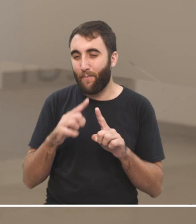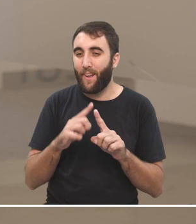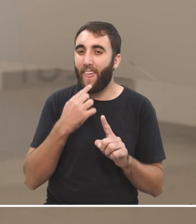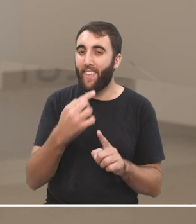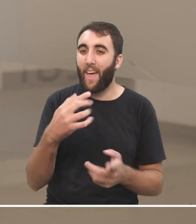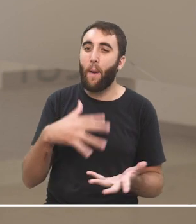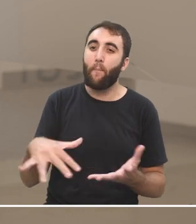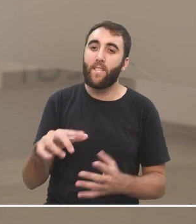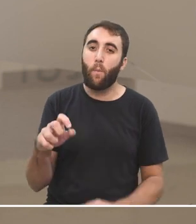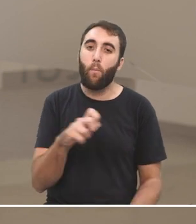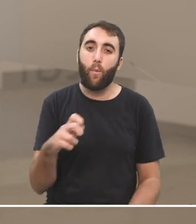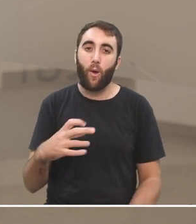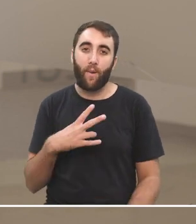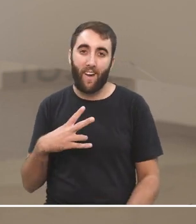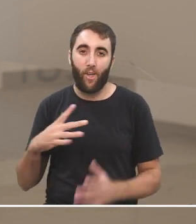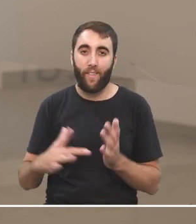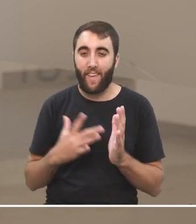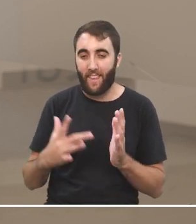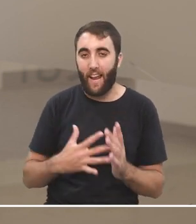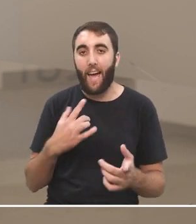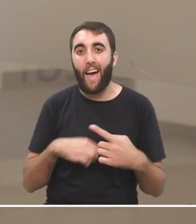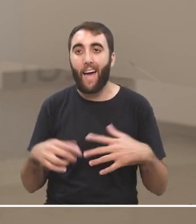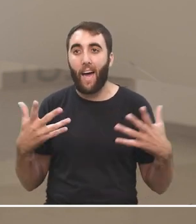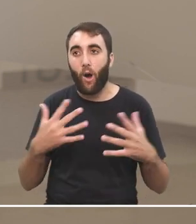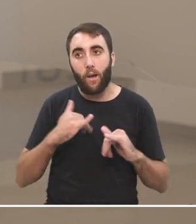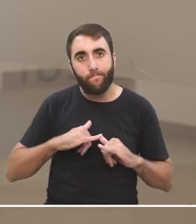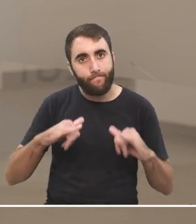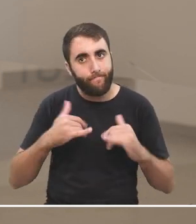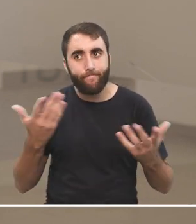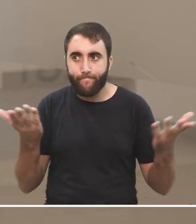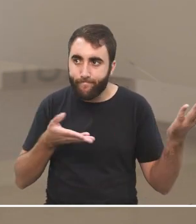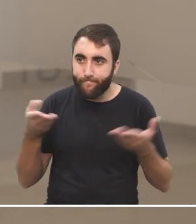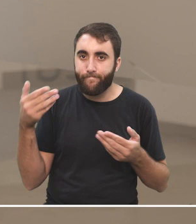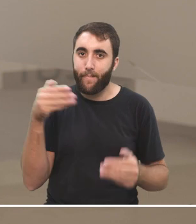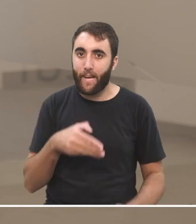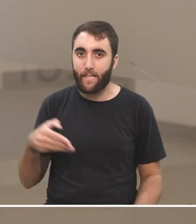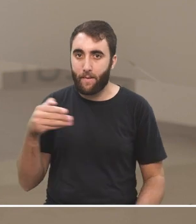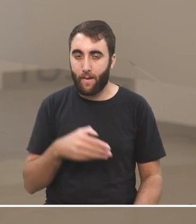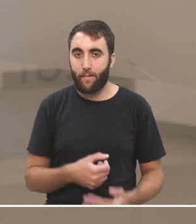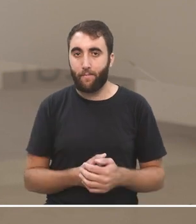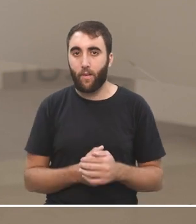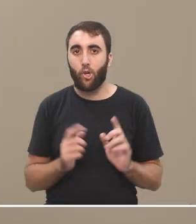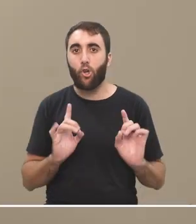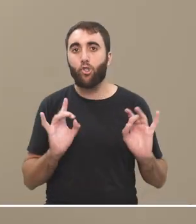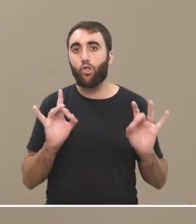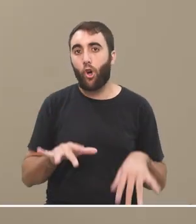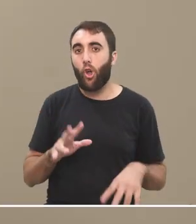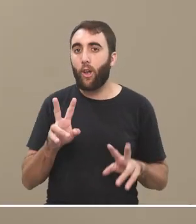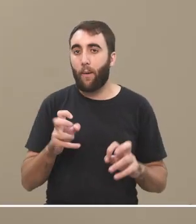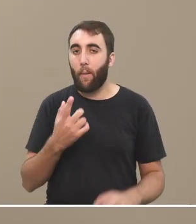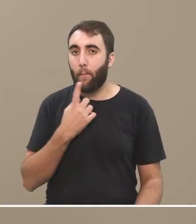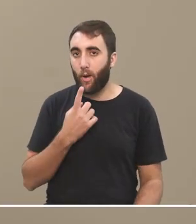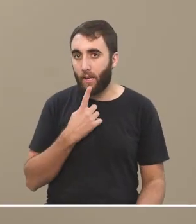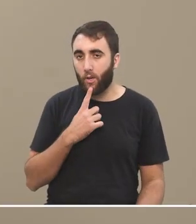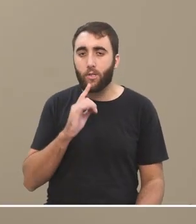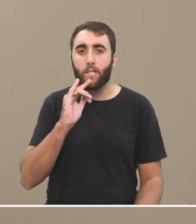pero en todo caso hay toda una una incitación a participar y no solamente del debate político podríamos